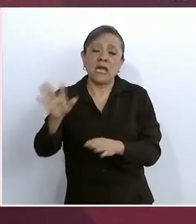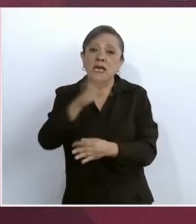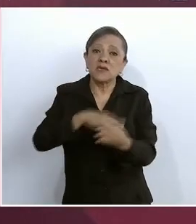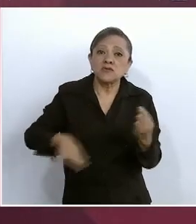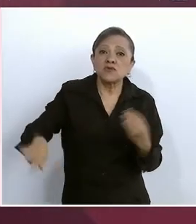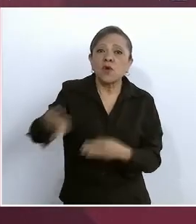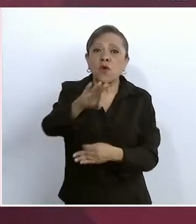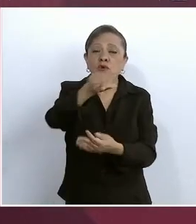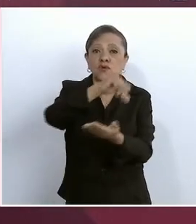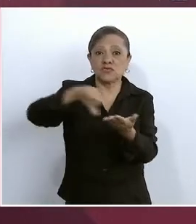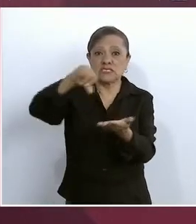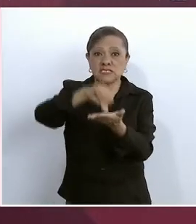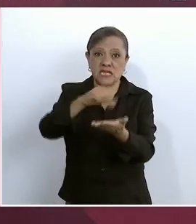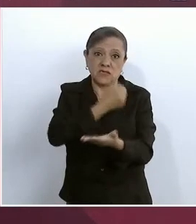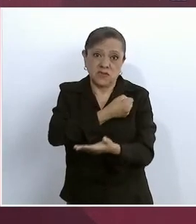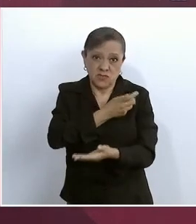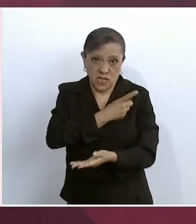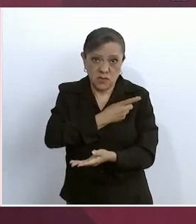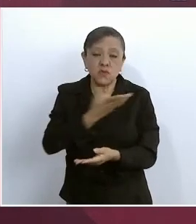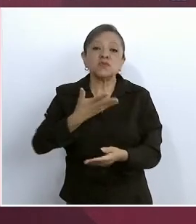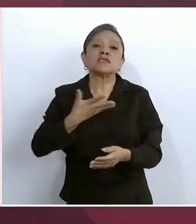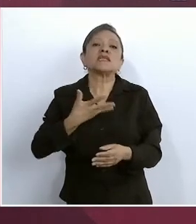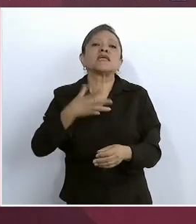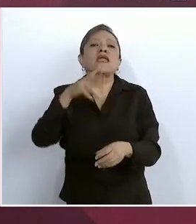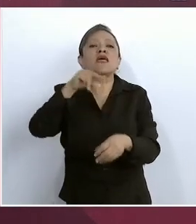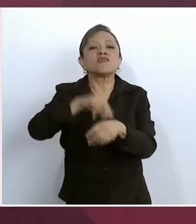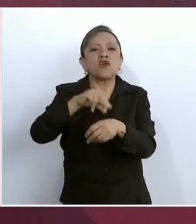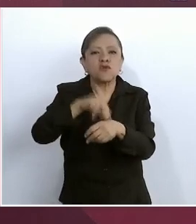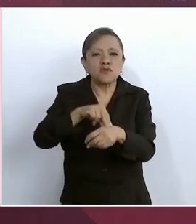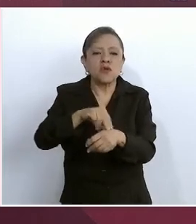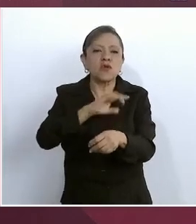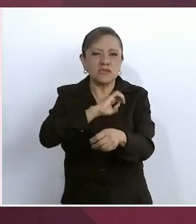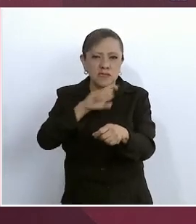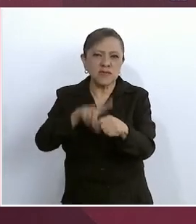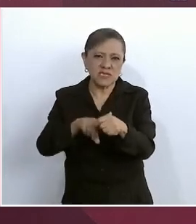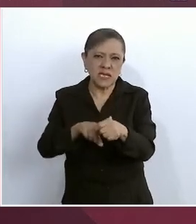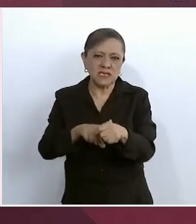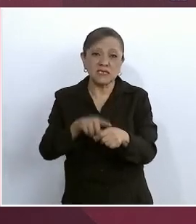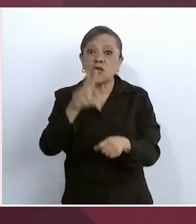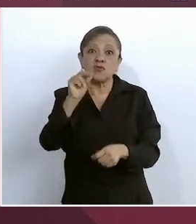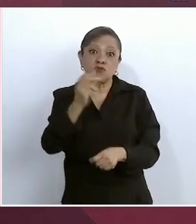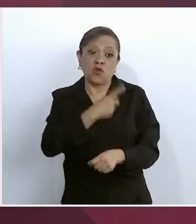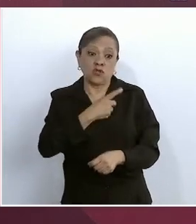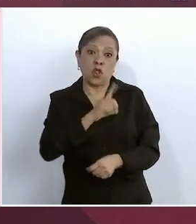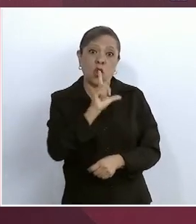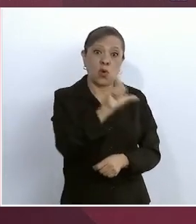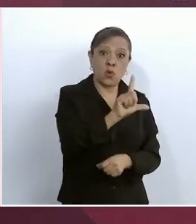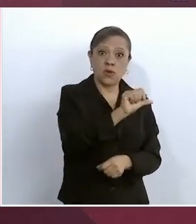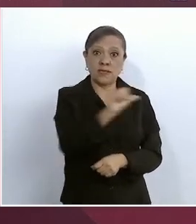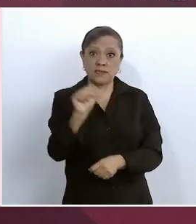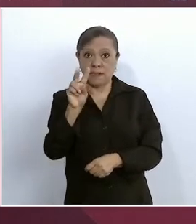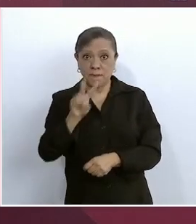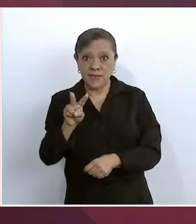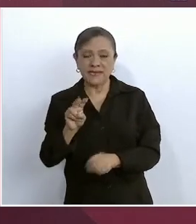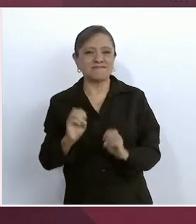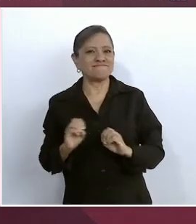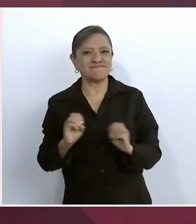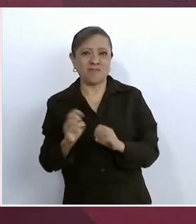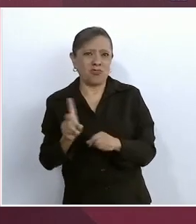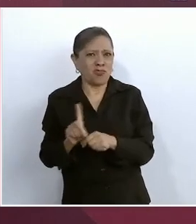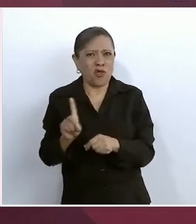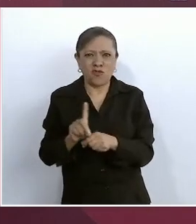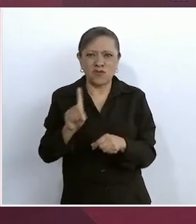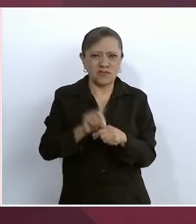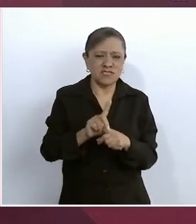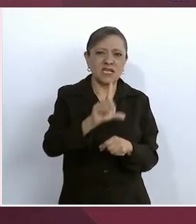con médicos, hospitales con médicos y no sólo de lunes a viernes sino todos los días